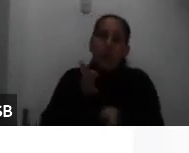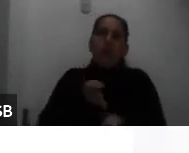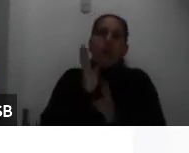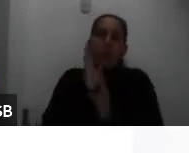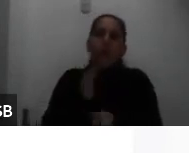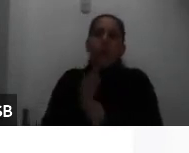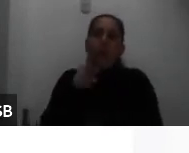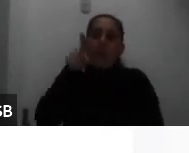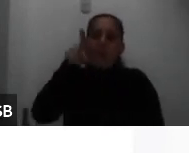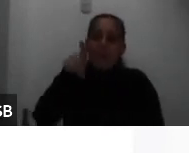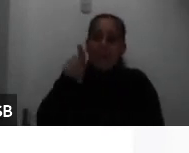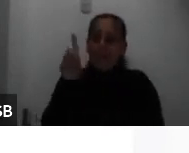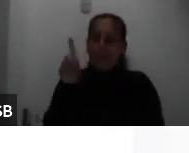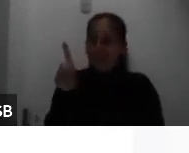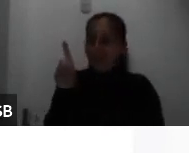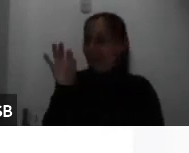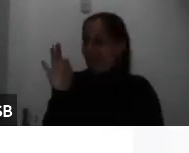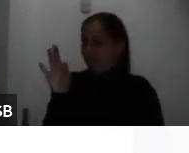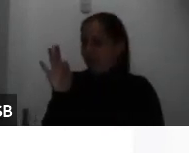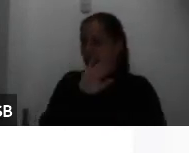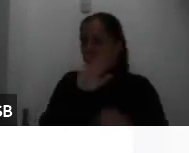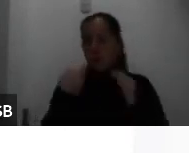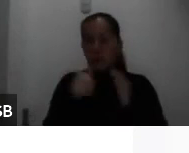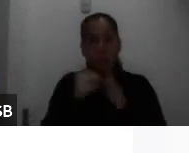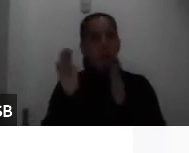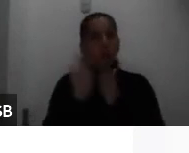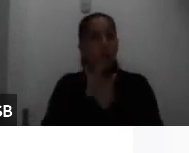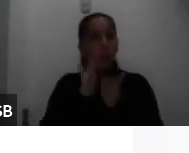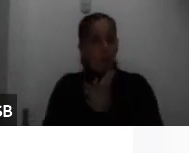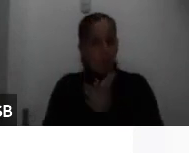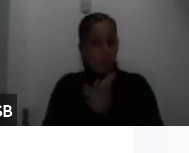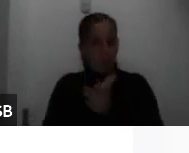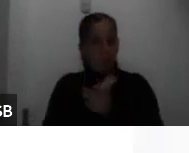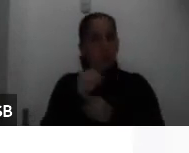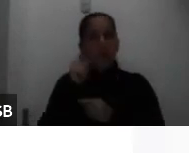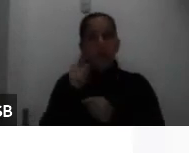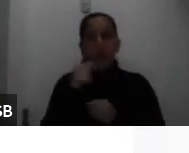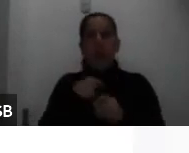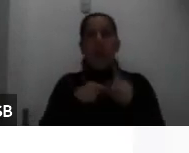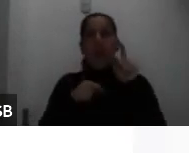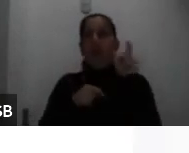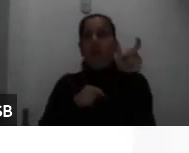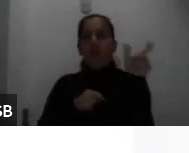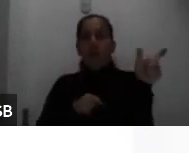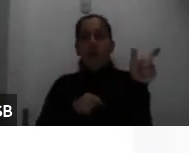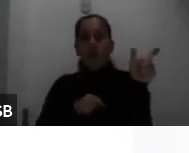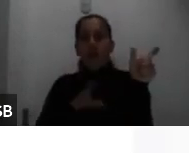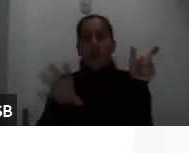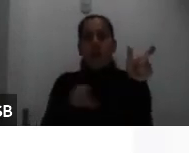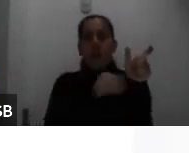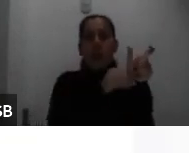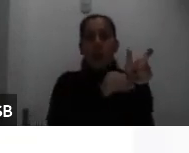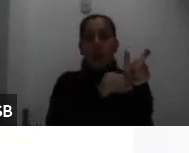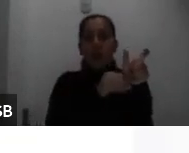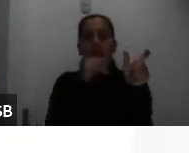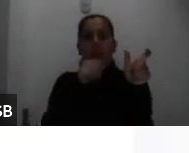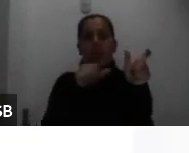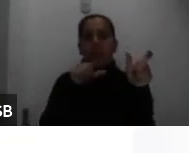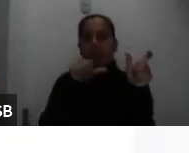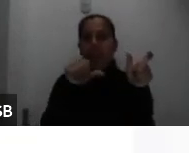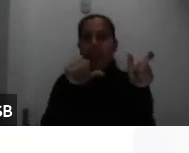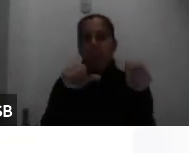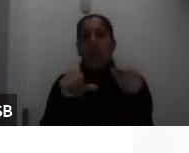van juntando cada vez que están en una sección aquí le pueden dar siguiente y van así